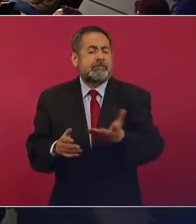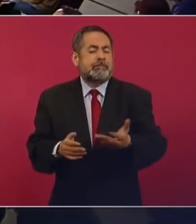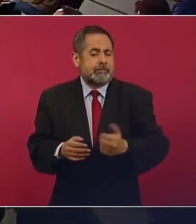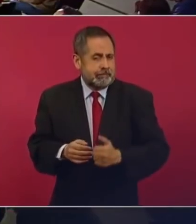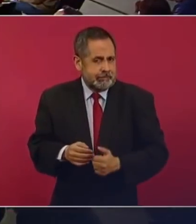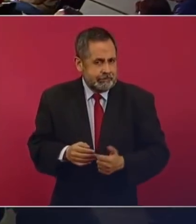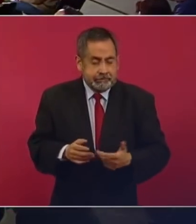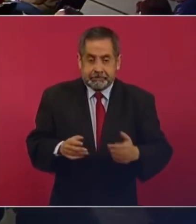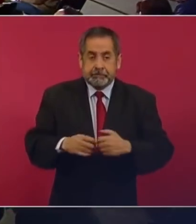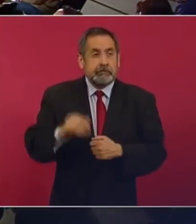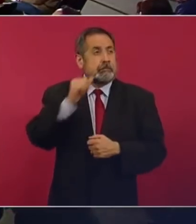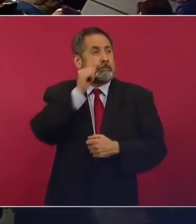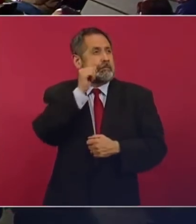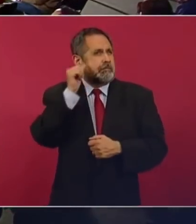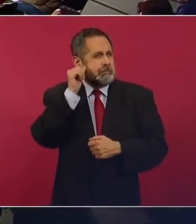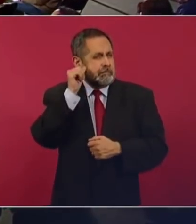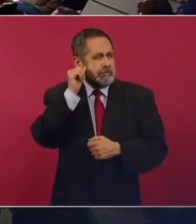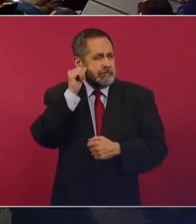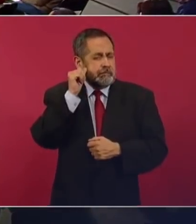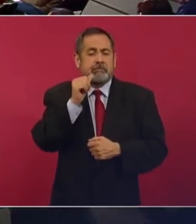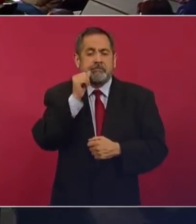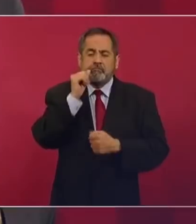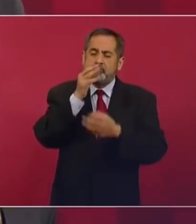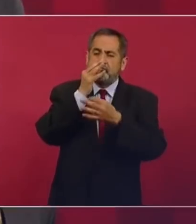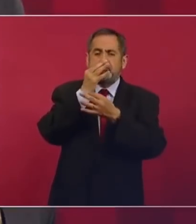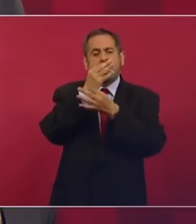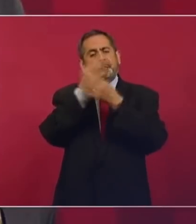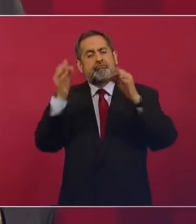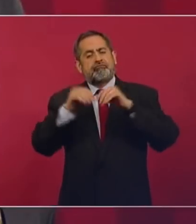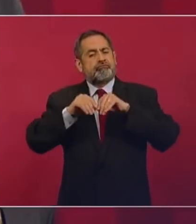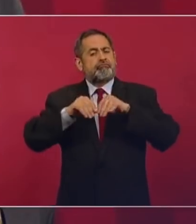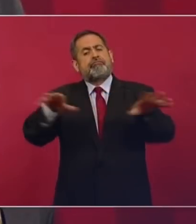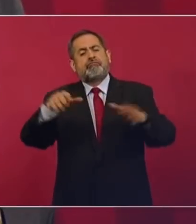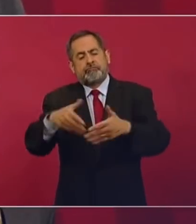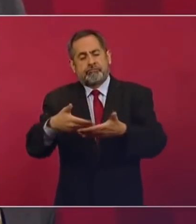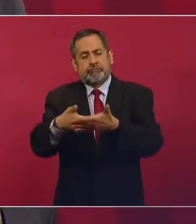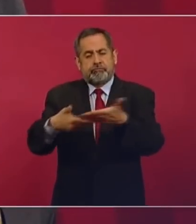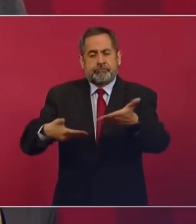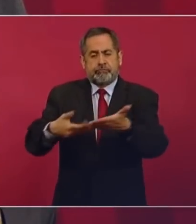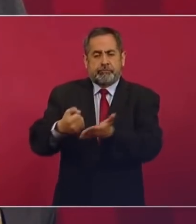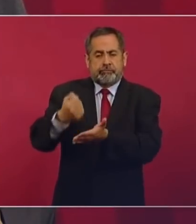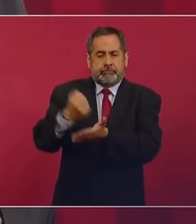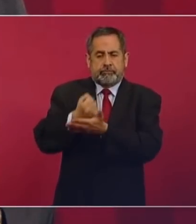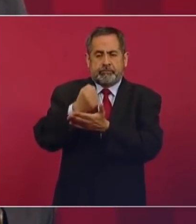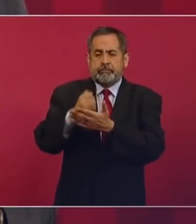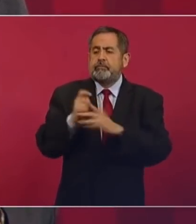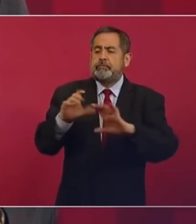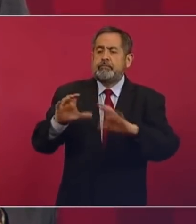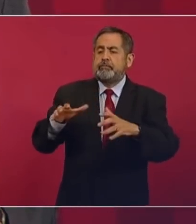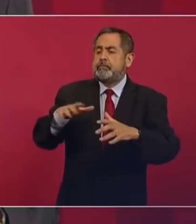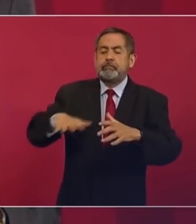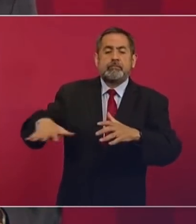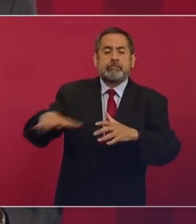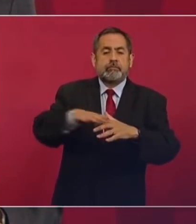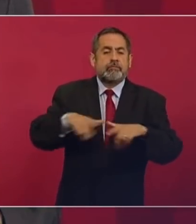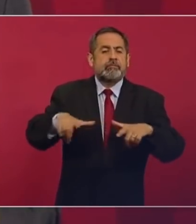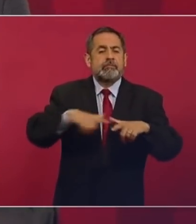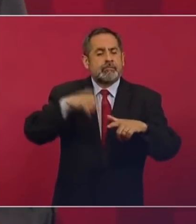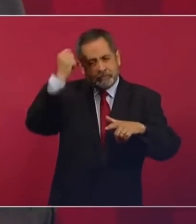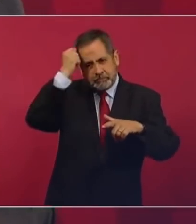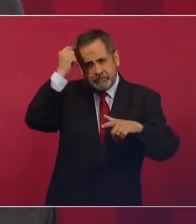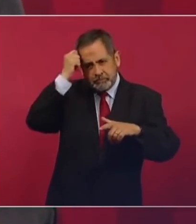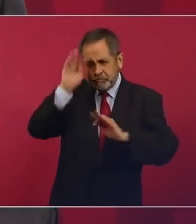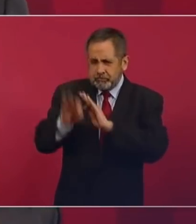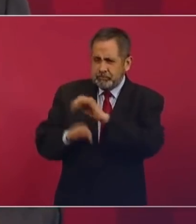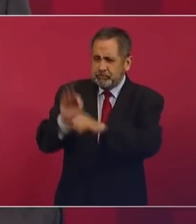Ayer mismo se declaró como zona de reserva natural el lago de Texcoco.